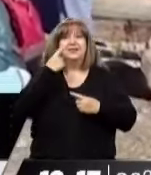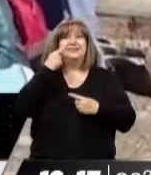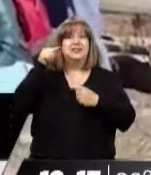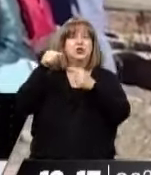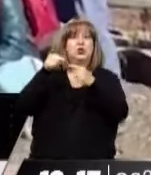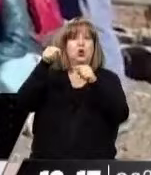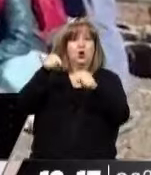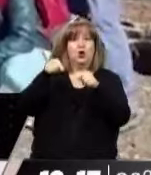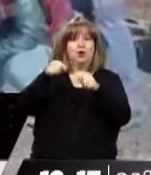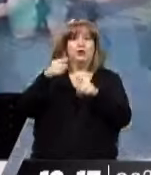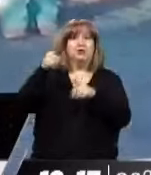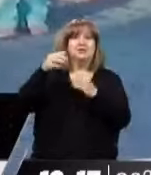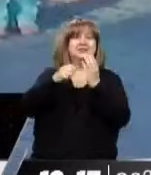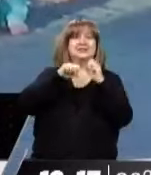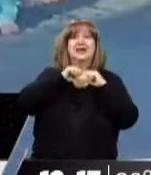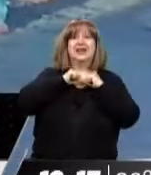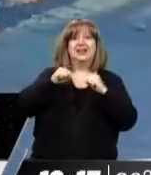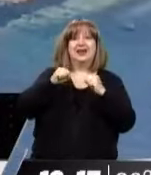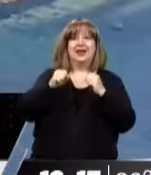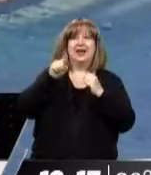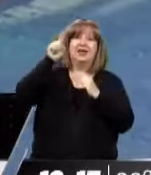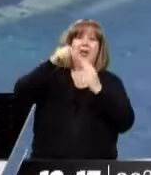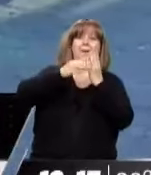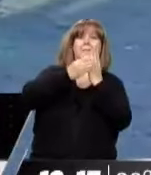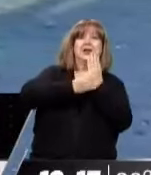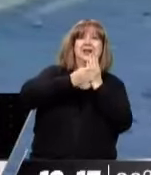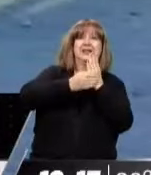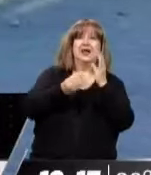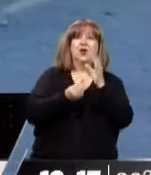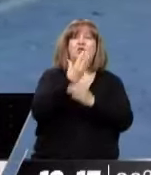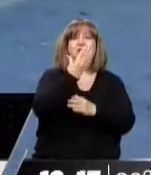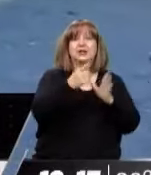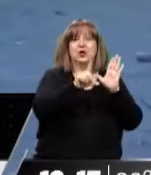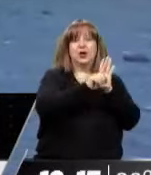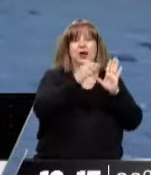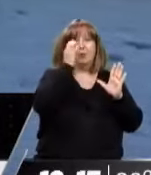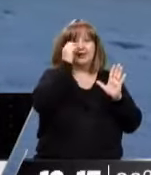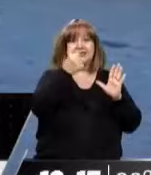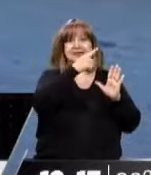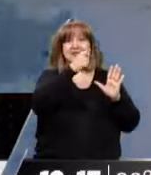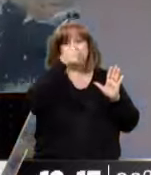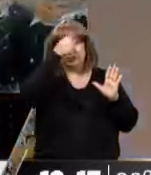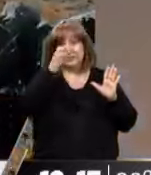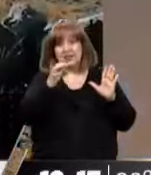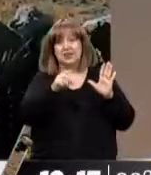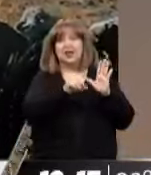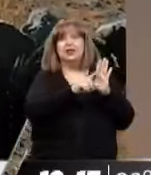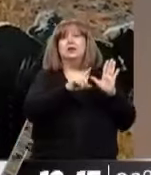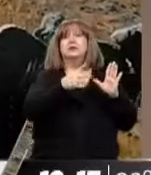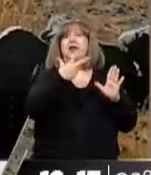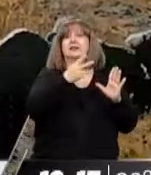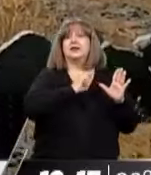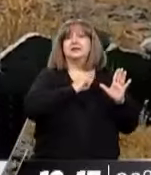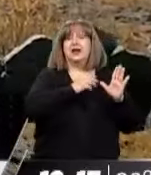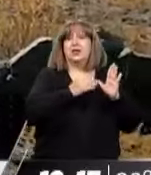digamos, dependiente de una secretaría, de un ministerio, que se funda en una ley de emergencia, la 2660, que tenía una duración de